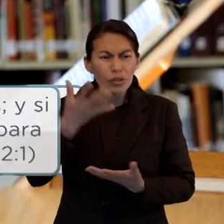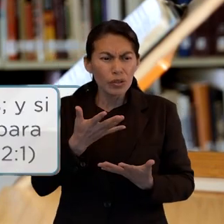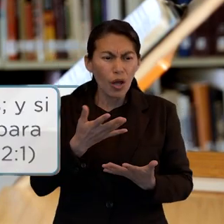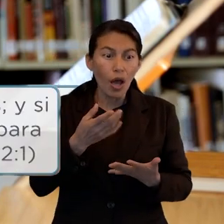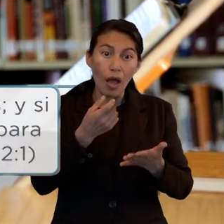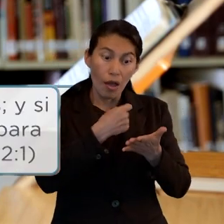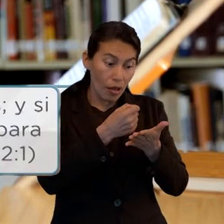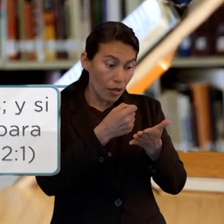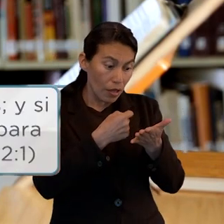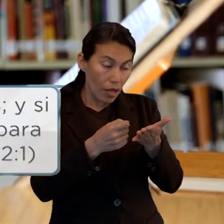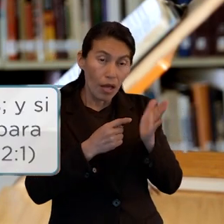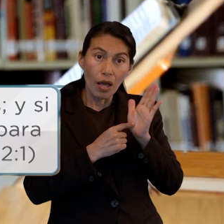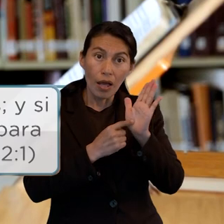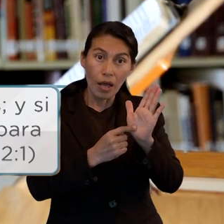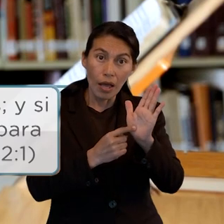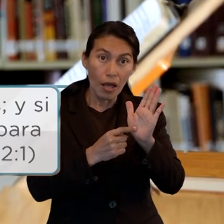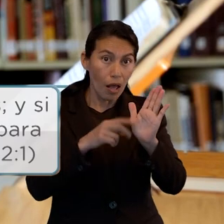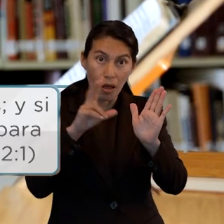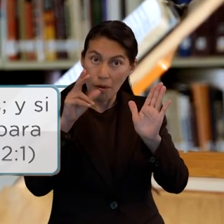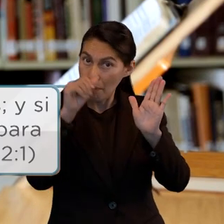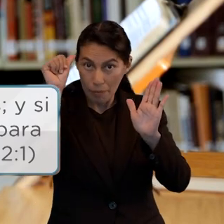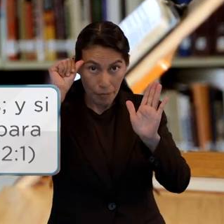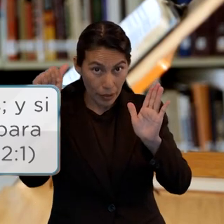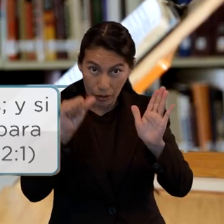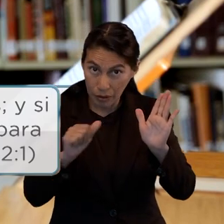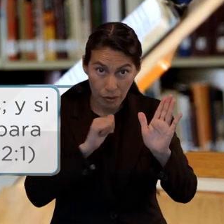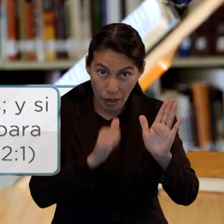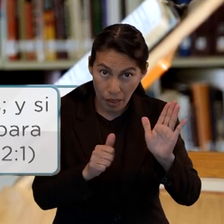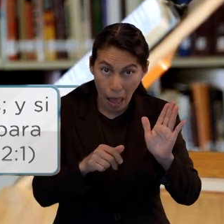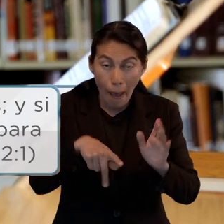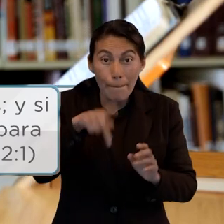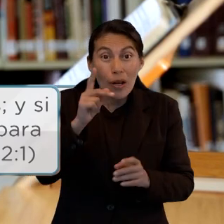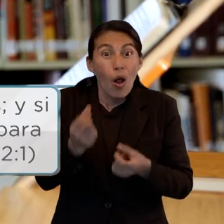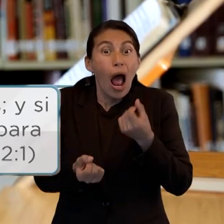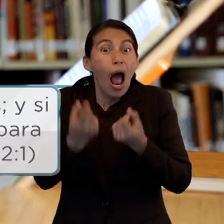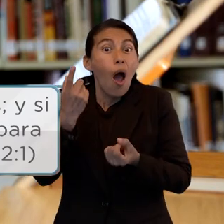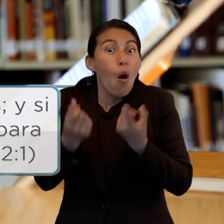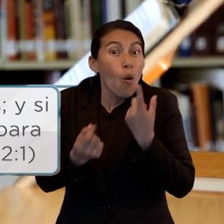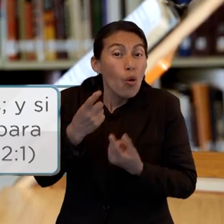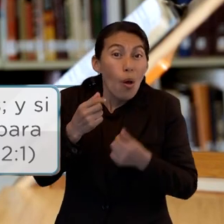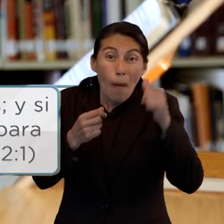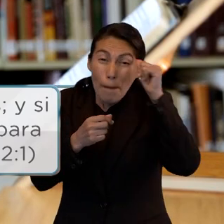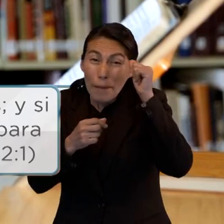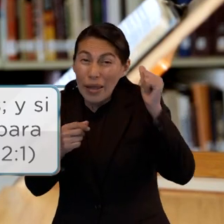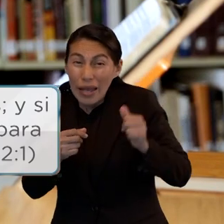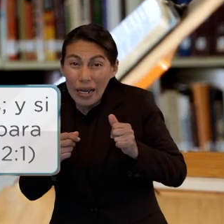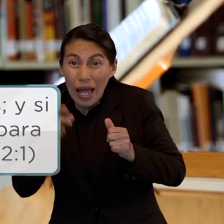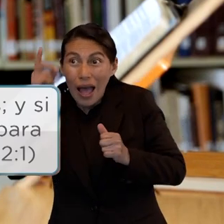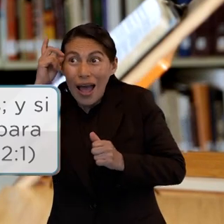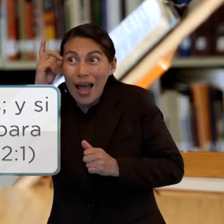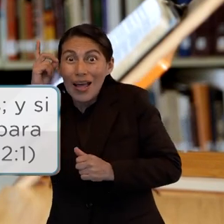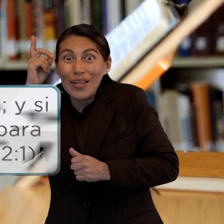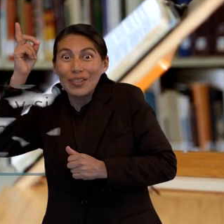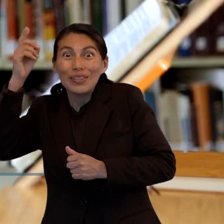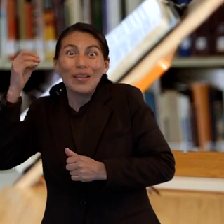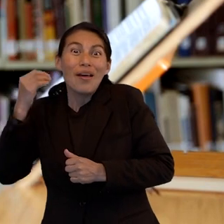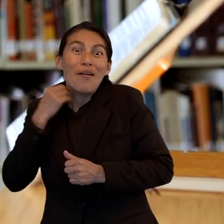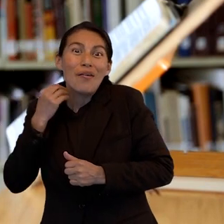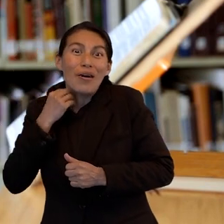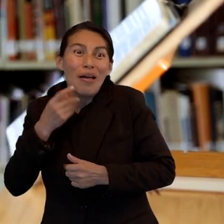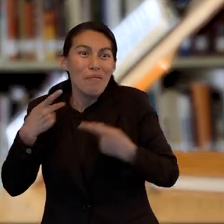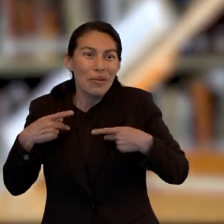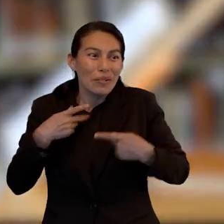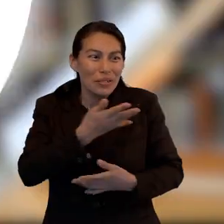para que no peguéis y si alguno hubiere pecado, abogado tenemos para con el Padre, a Jesucristo